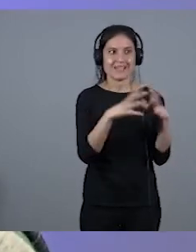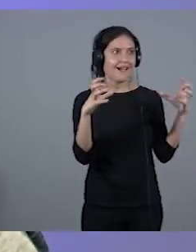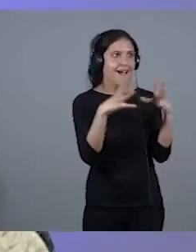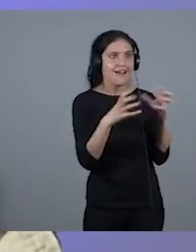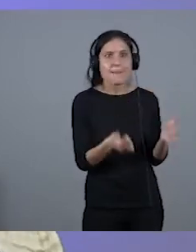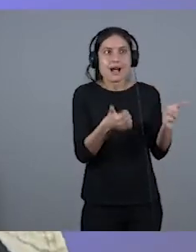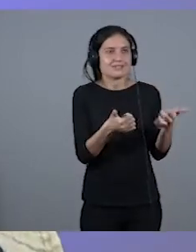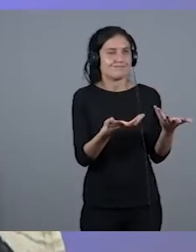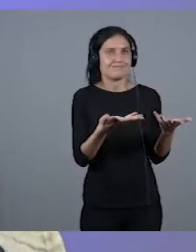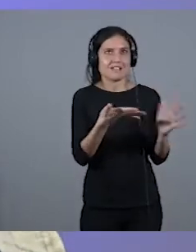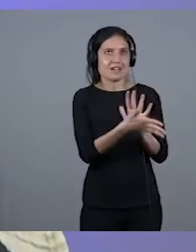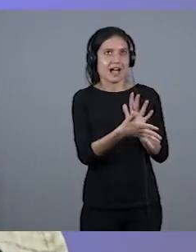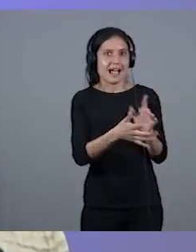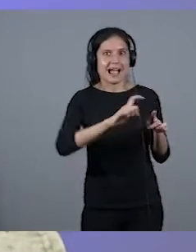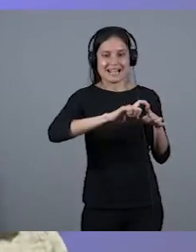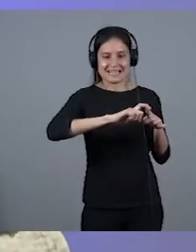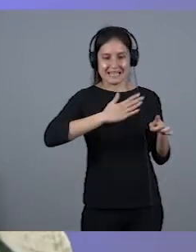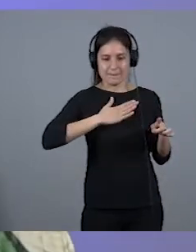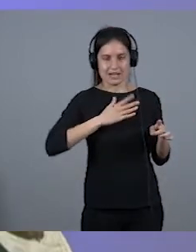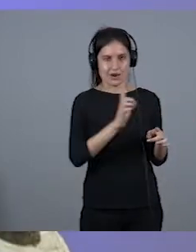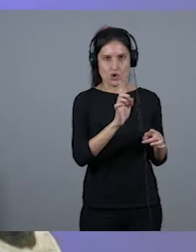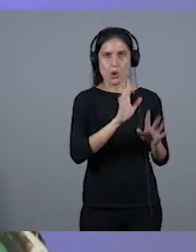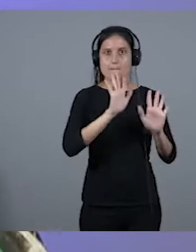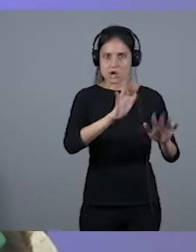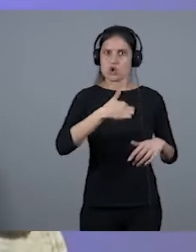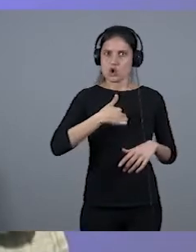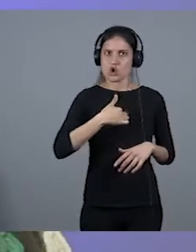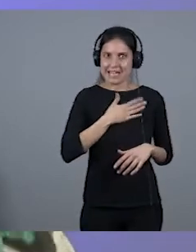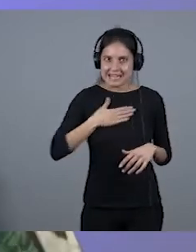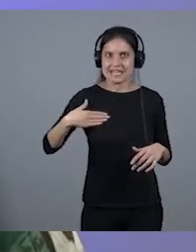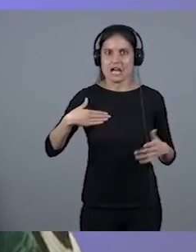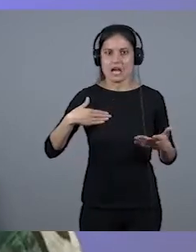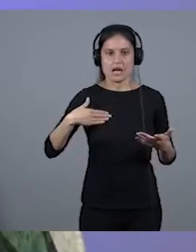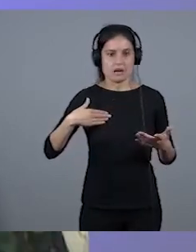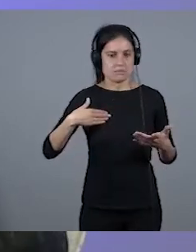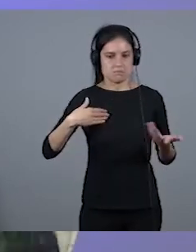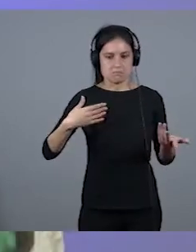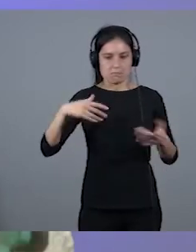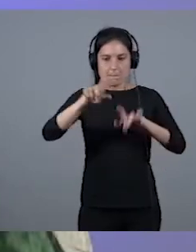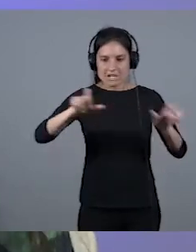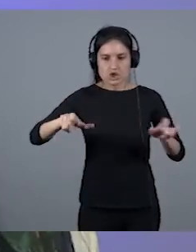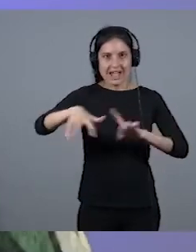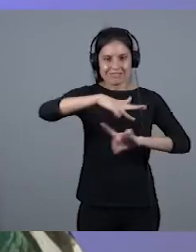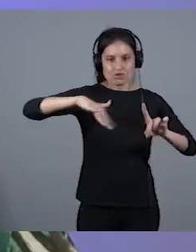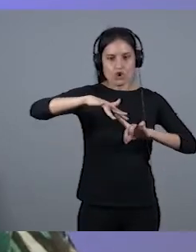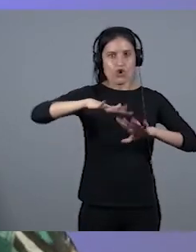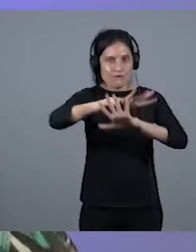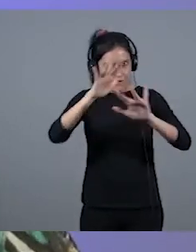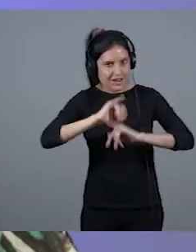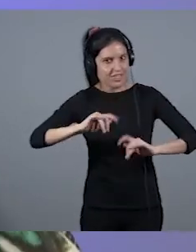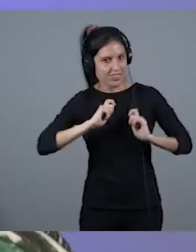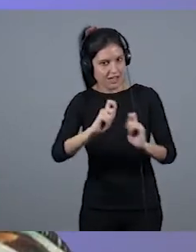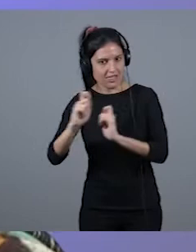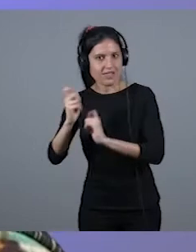característica, pero sí ambiciono el llegar lo más, que sea feliz la gente de mi alrededor, llegar lo más alto posible.